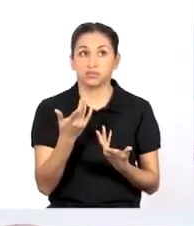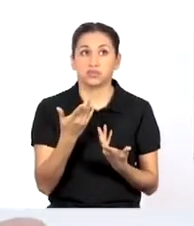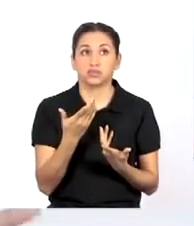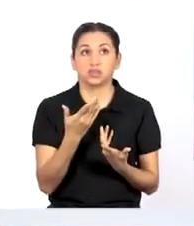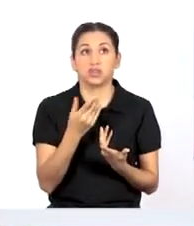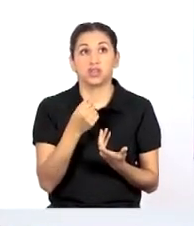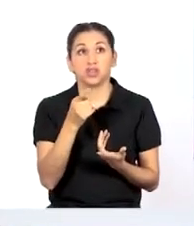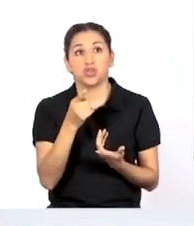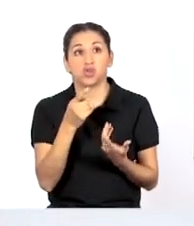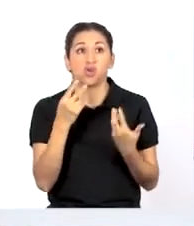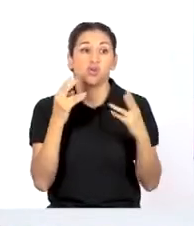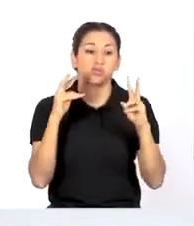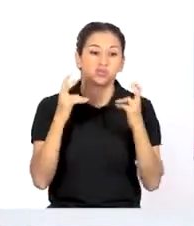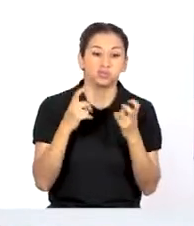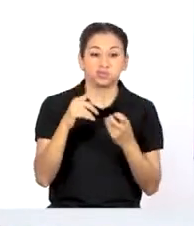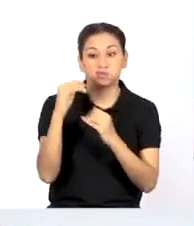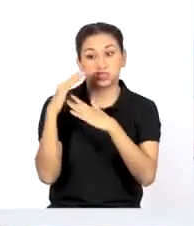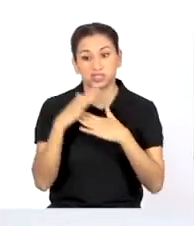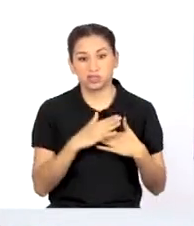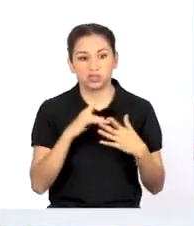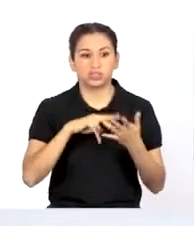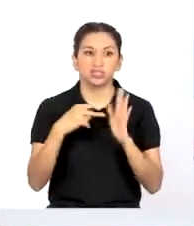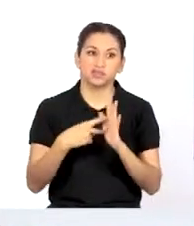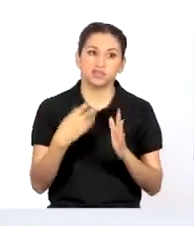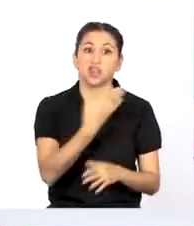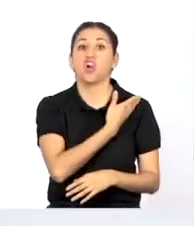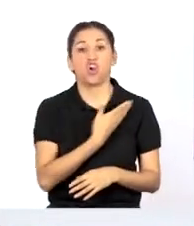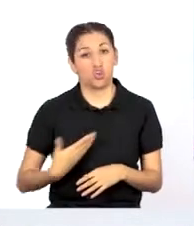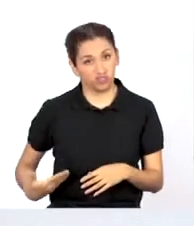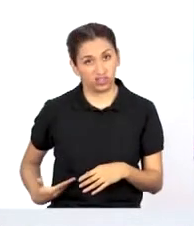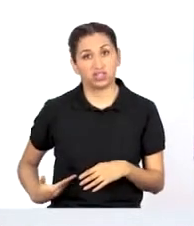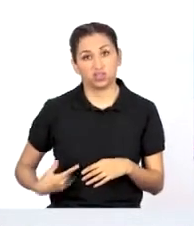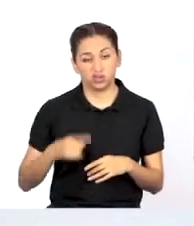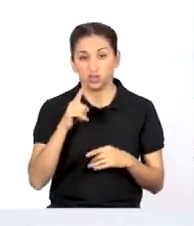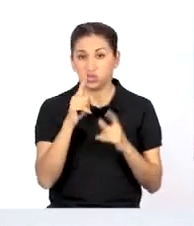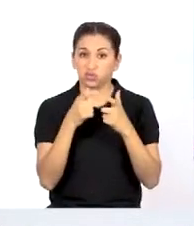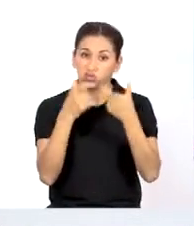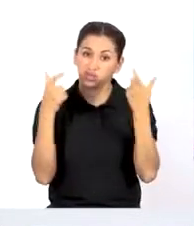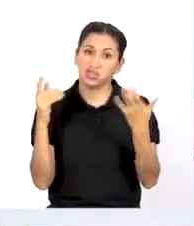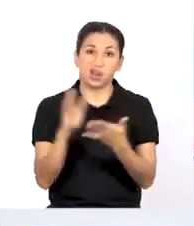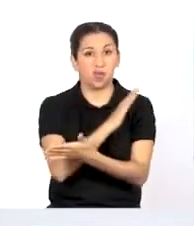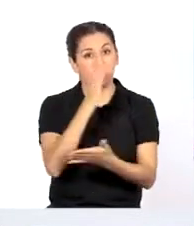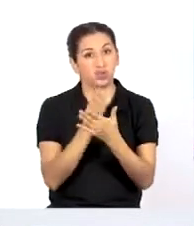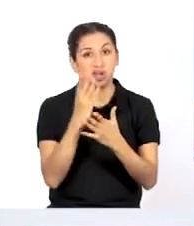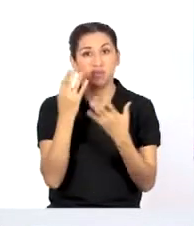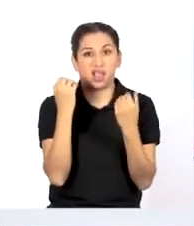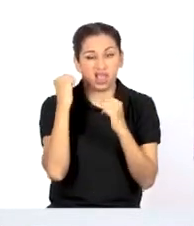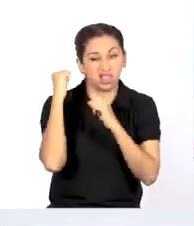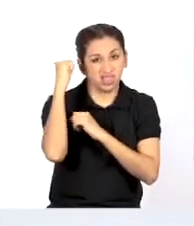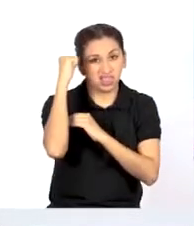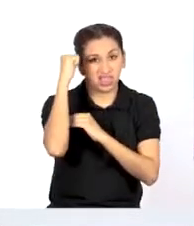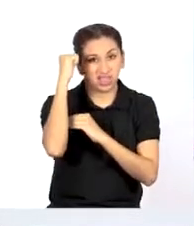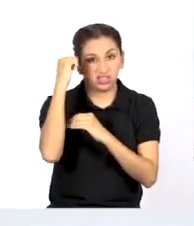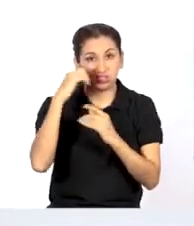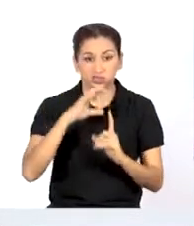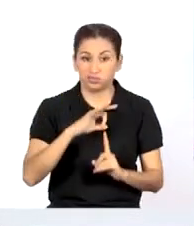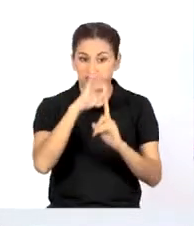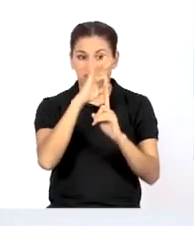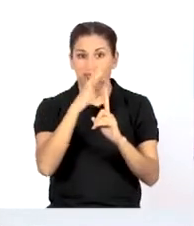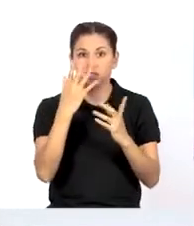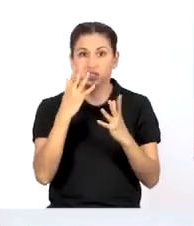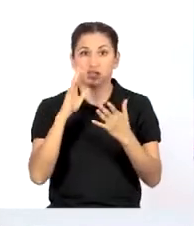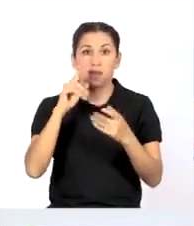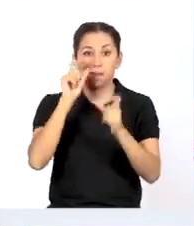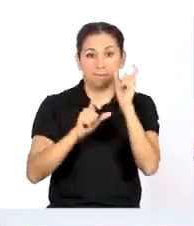discriminación es claramente un asunto público. Es un grave problema que impide el ejercicio de los derechos fundamentales de personas